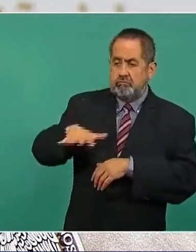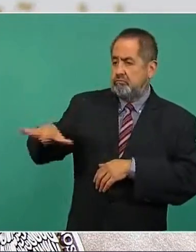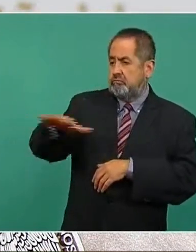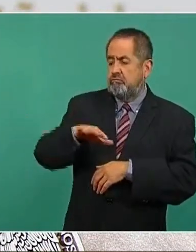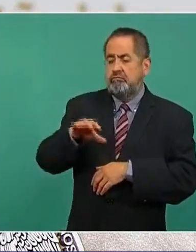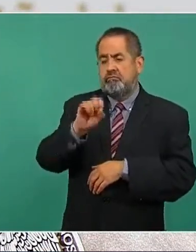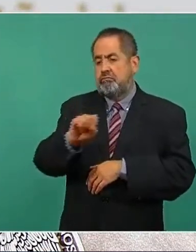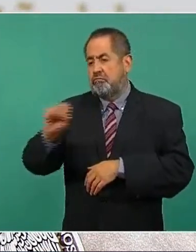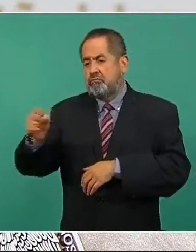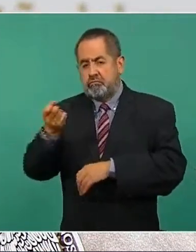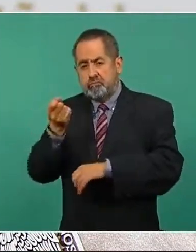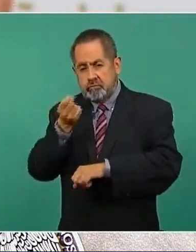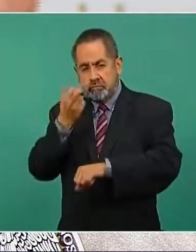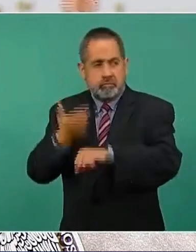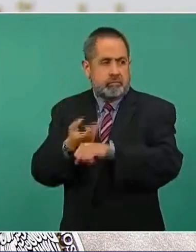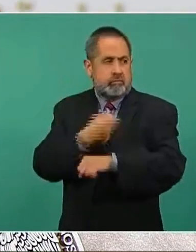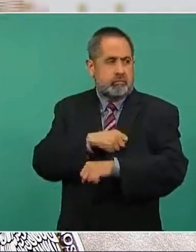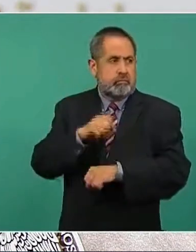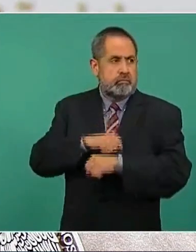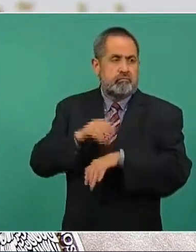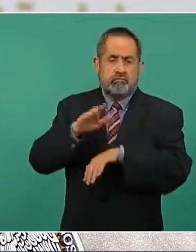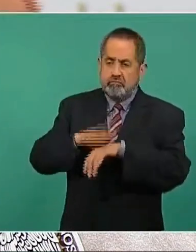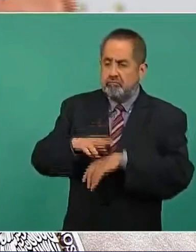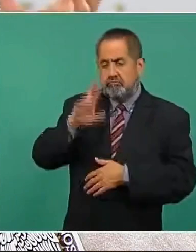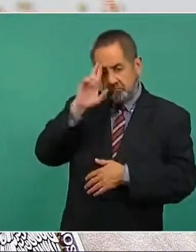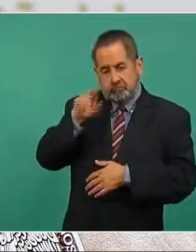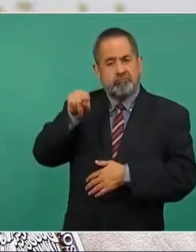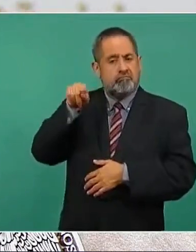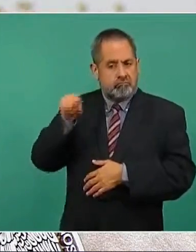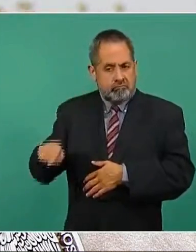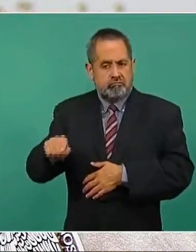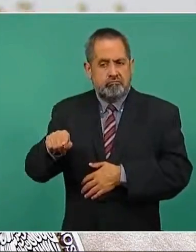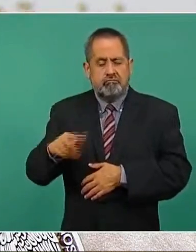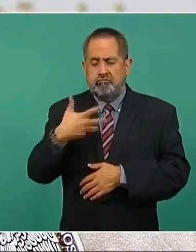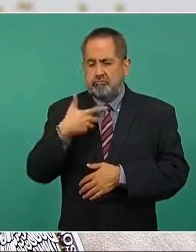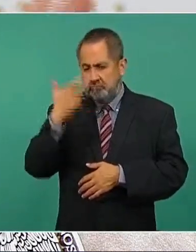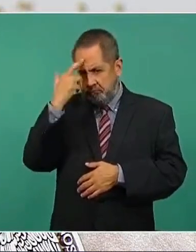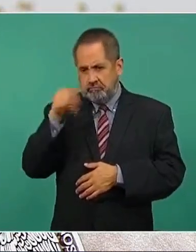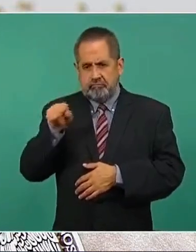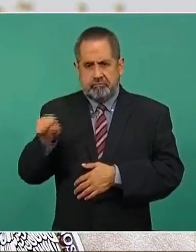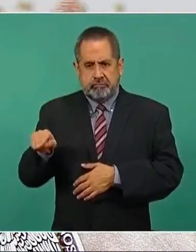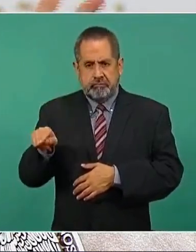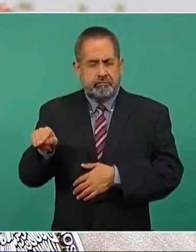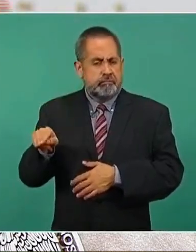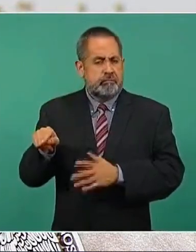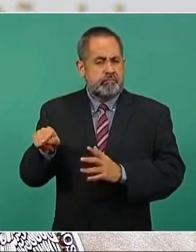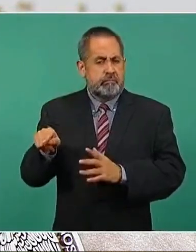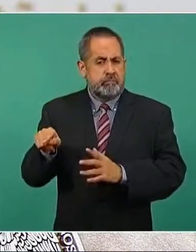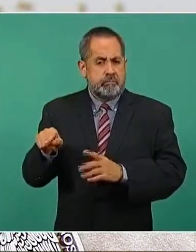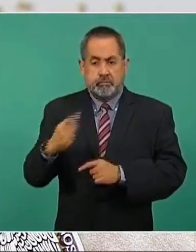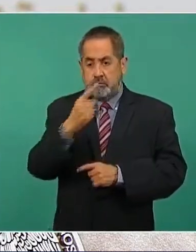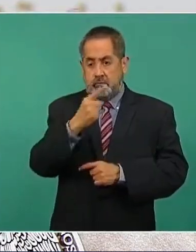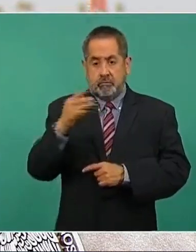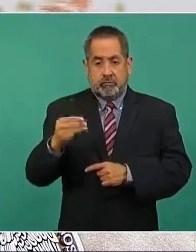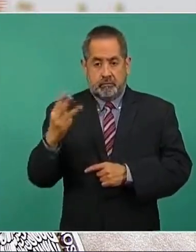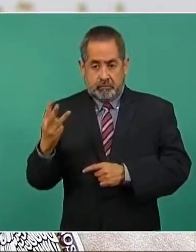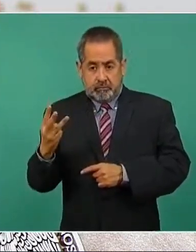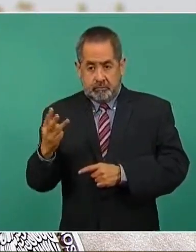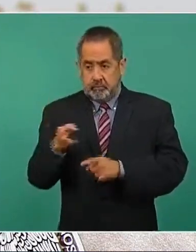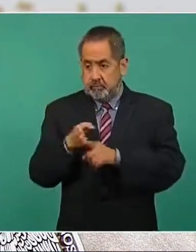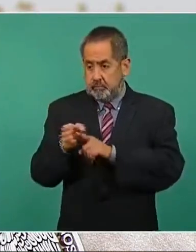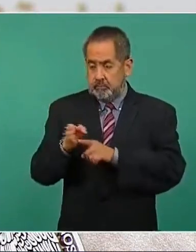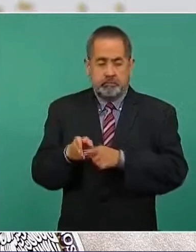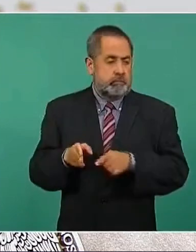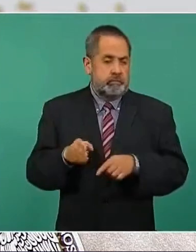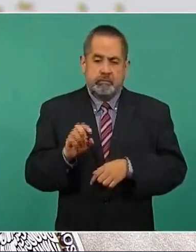política pública de interés superior porque es de interés general. Más de una tercera parte nos han dado la razón. Entonces, hay una